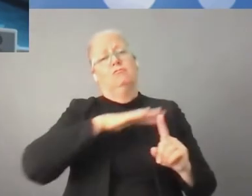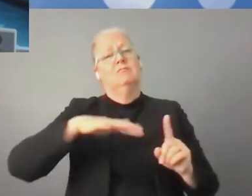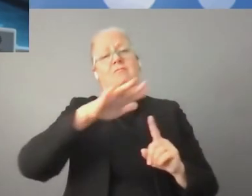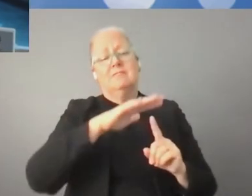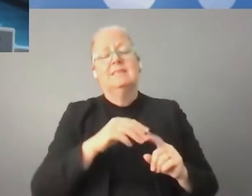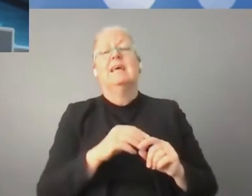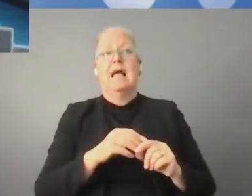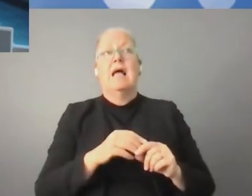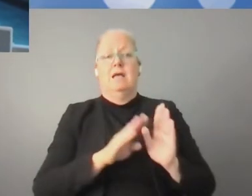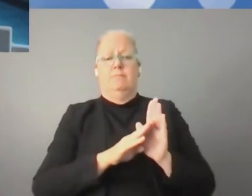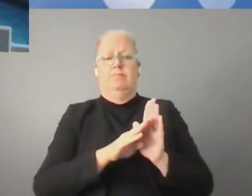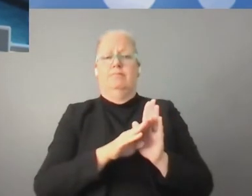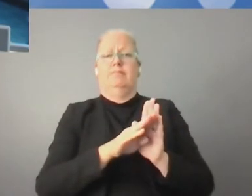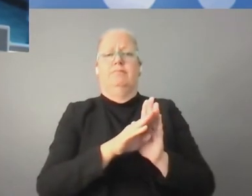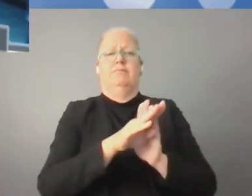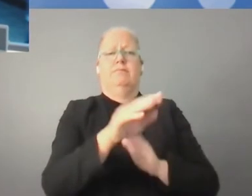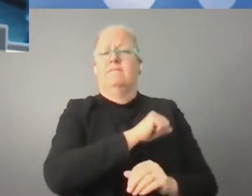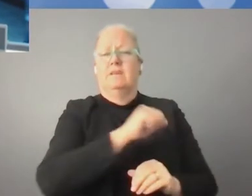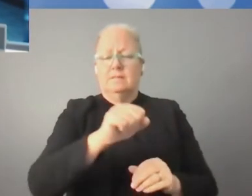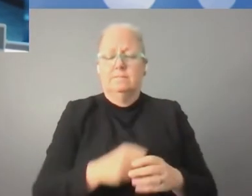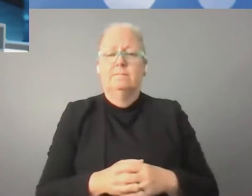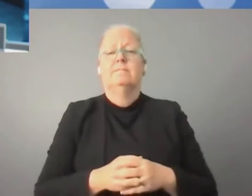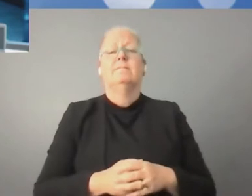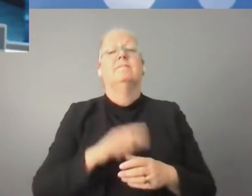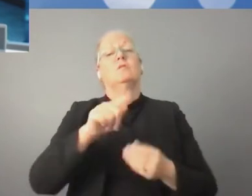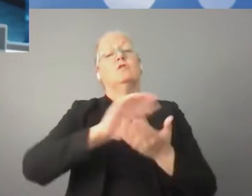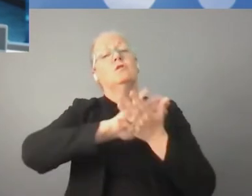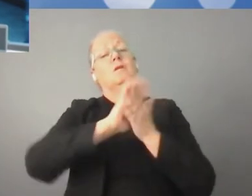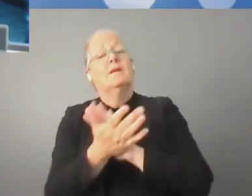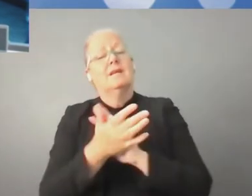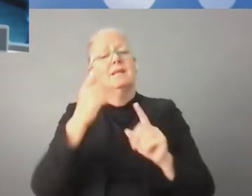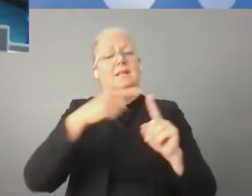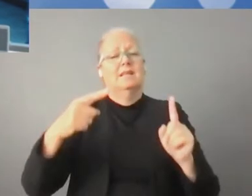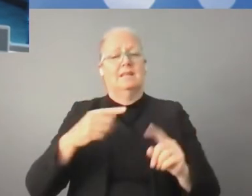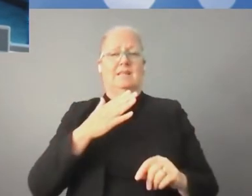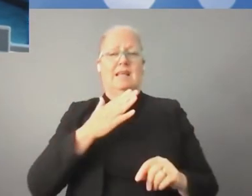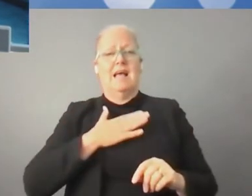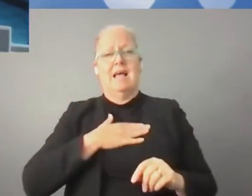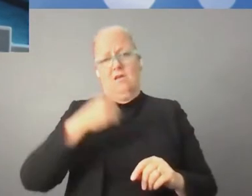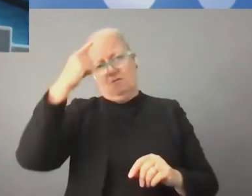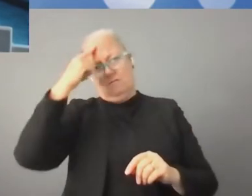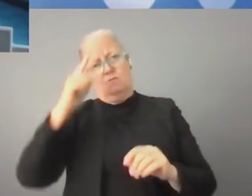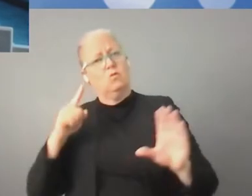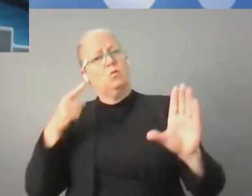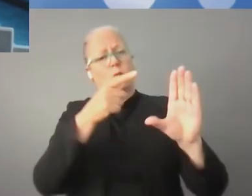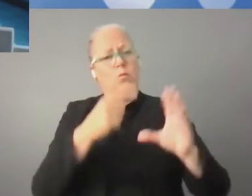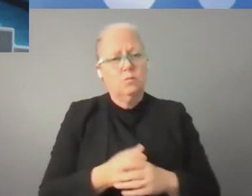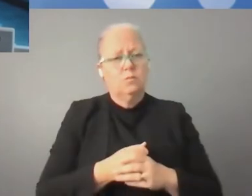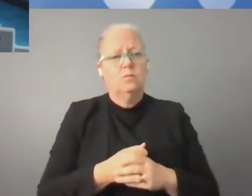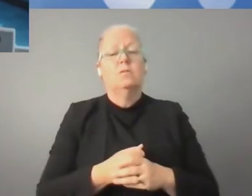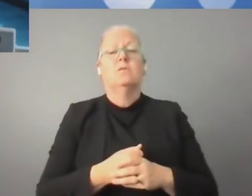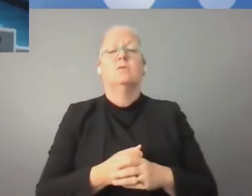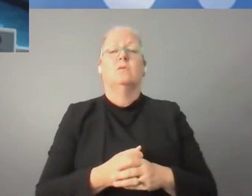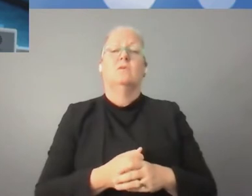En Rusia, este sector se desarrolla muy rápido. Los cambios digitales